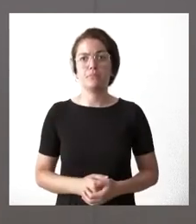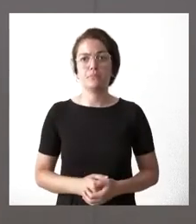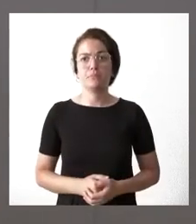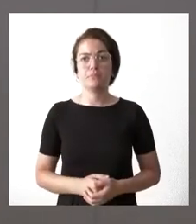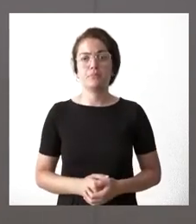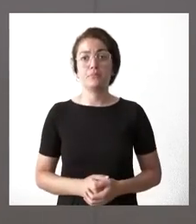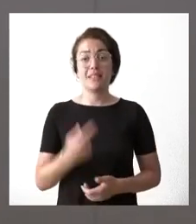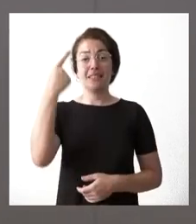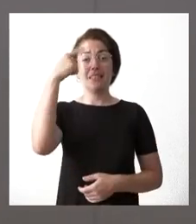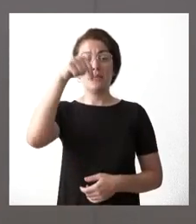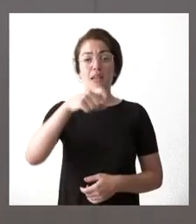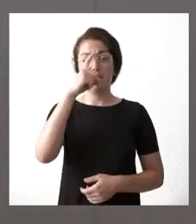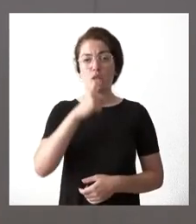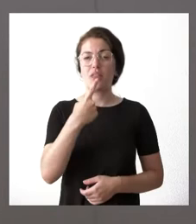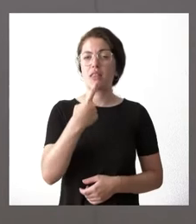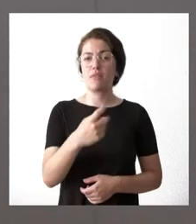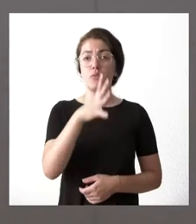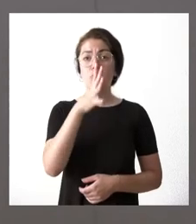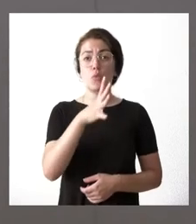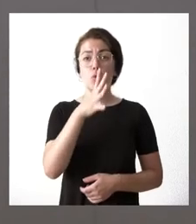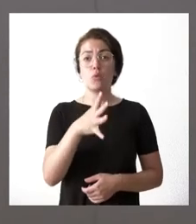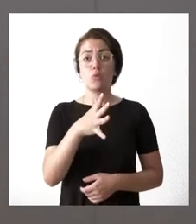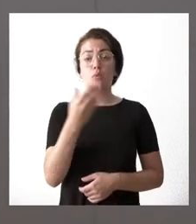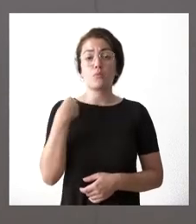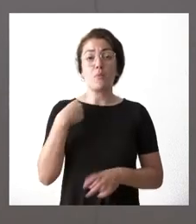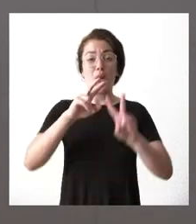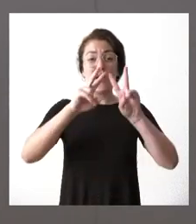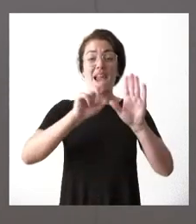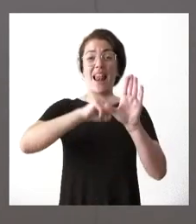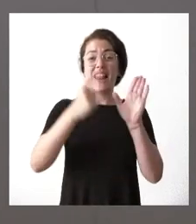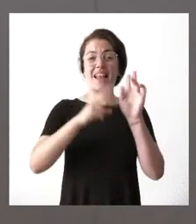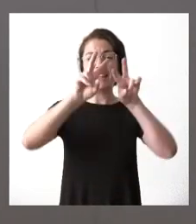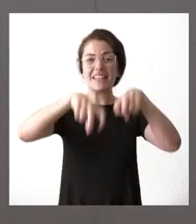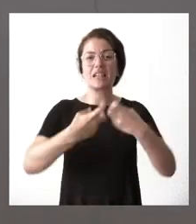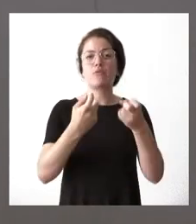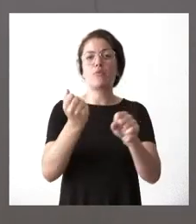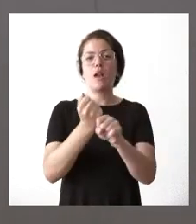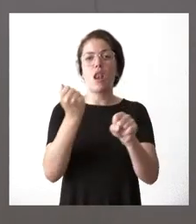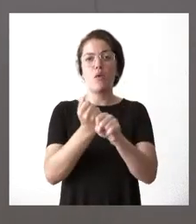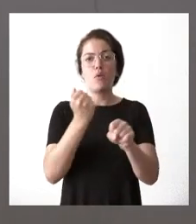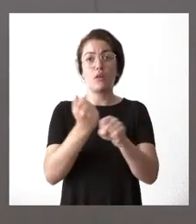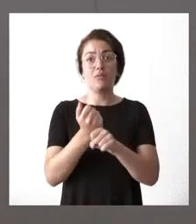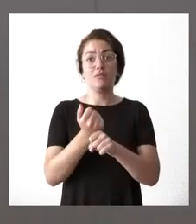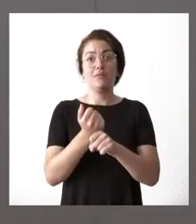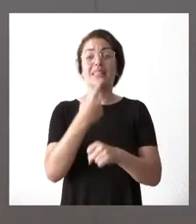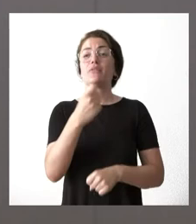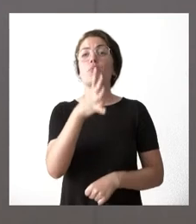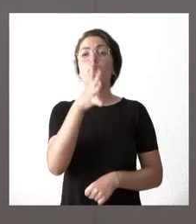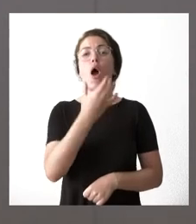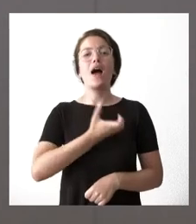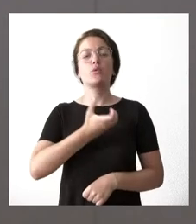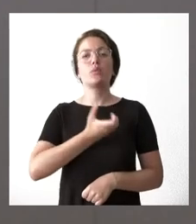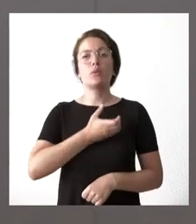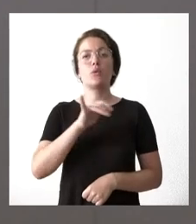una dificultad este año como consecuencia de la aplicación de la nueva reforma laboral que es la dificultad que muchos ayuntamientos tenían para